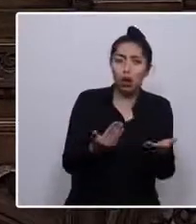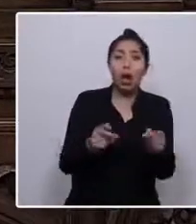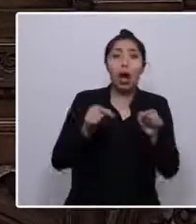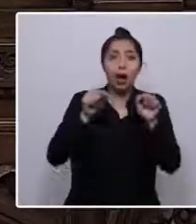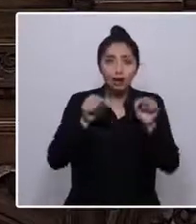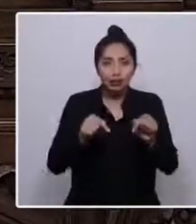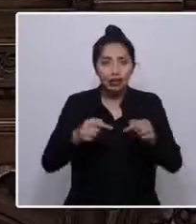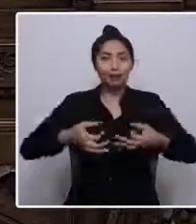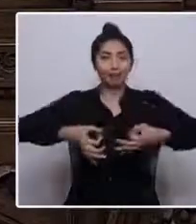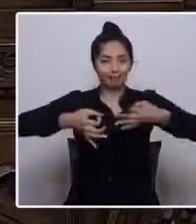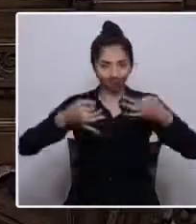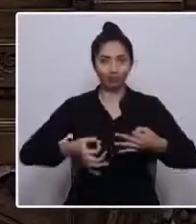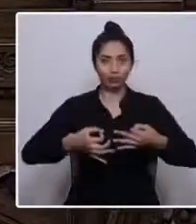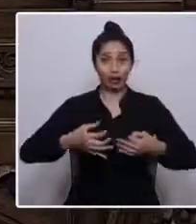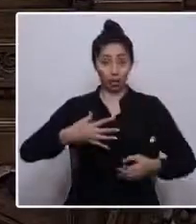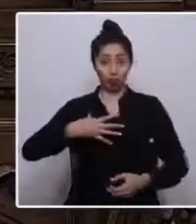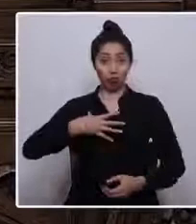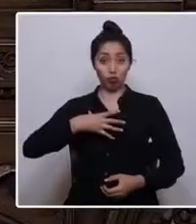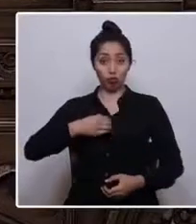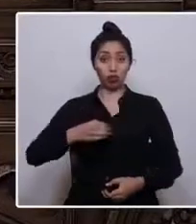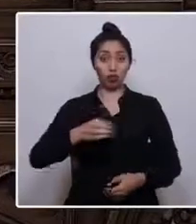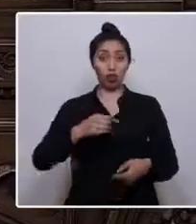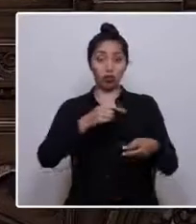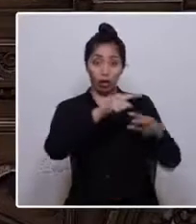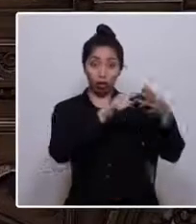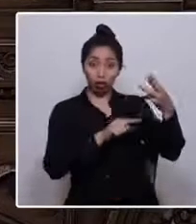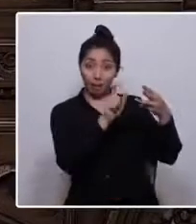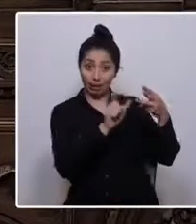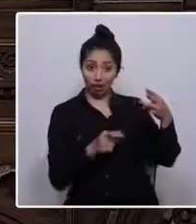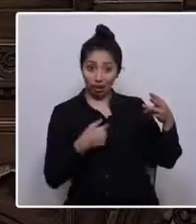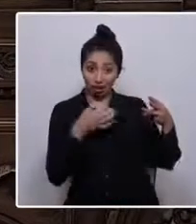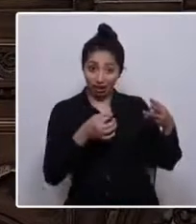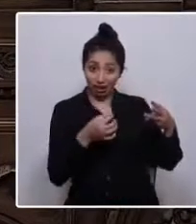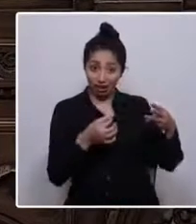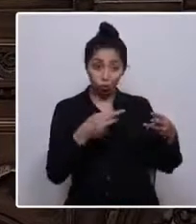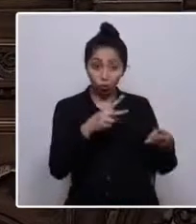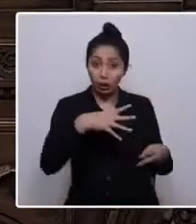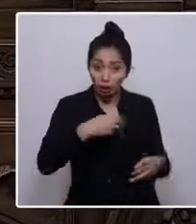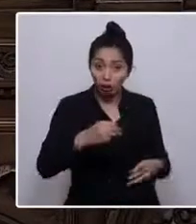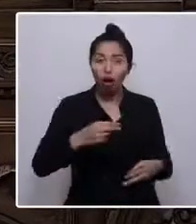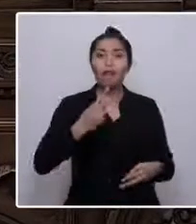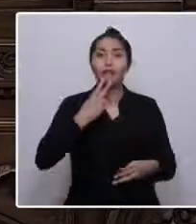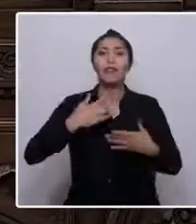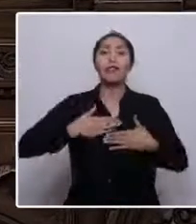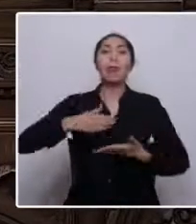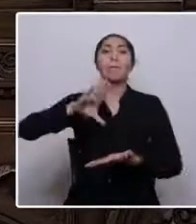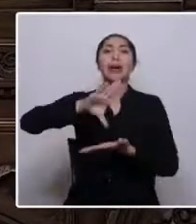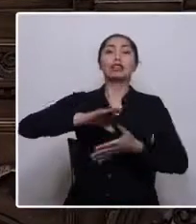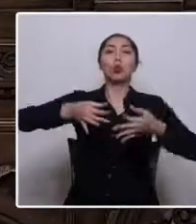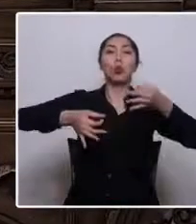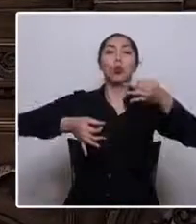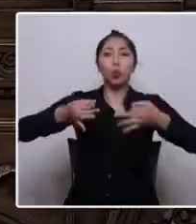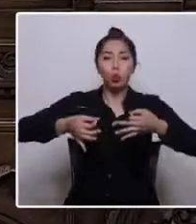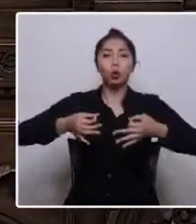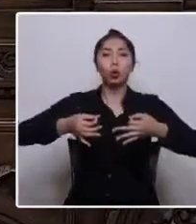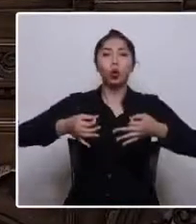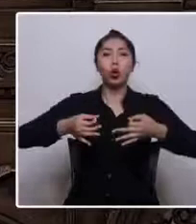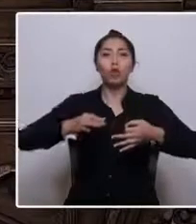nos aseguraremos que los hijos de Héctor y Karen y nuestros hijos viven en un país justo, próspero y feliz.